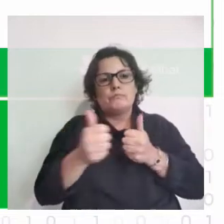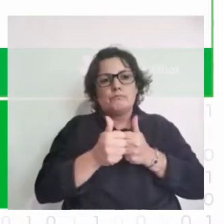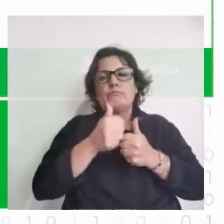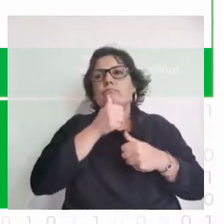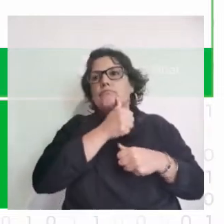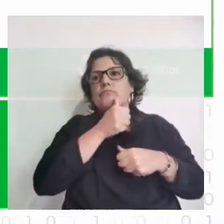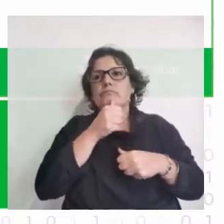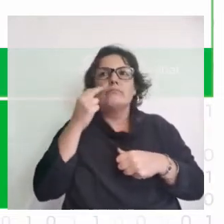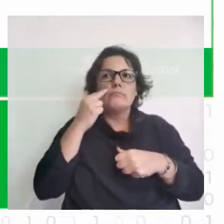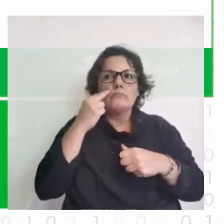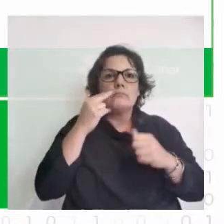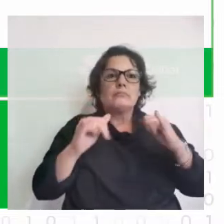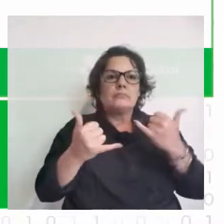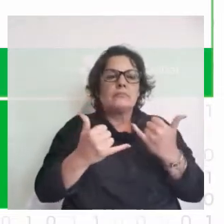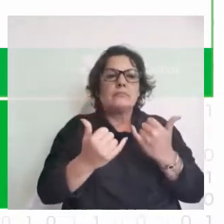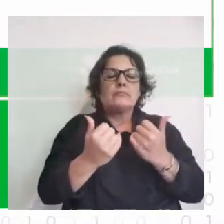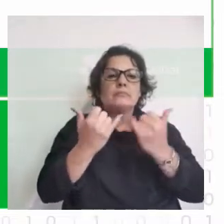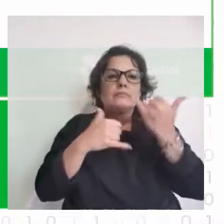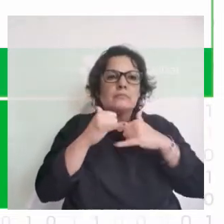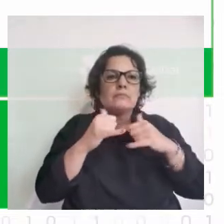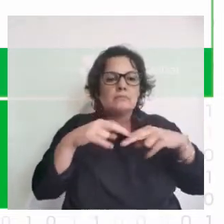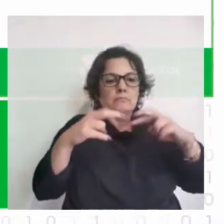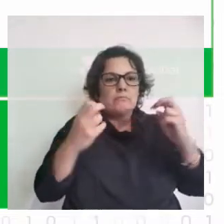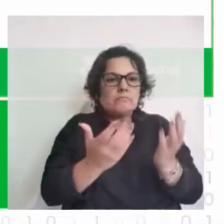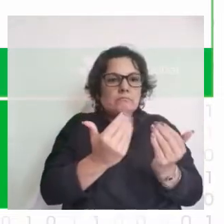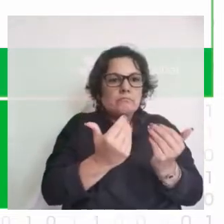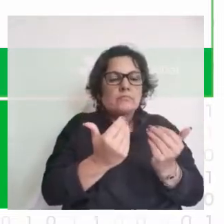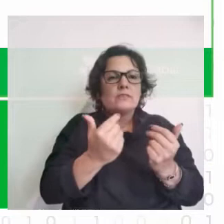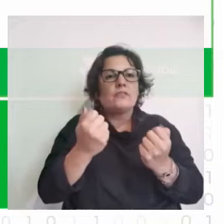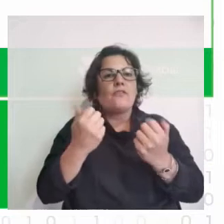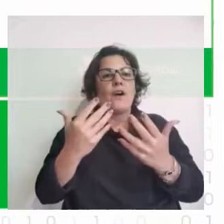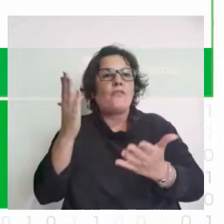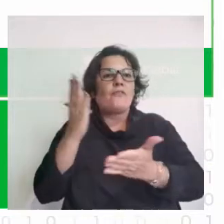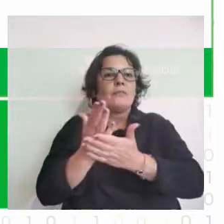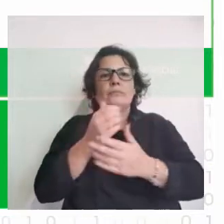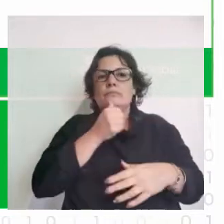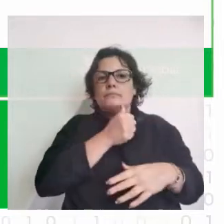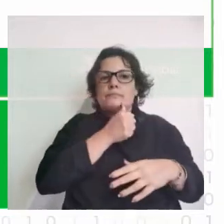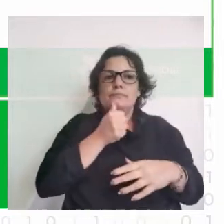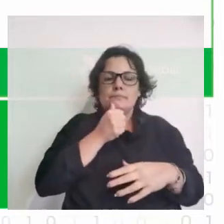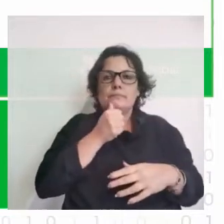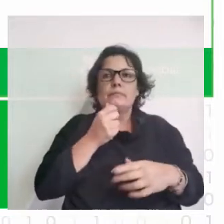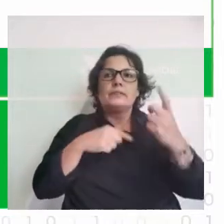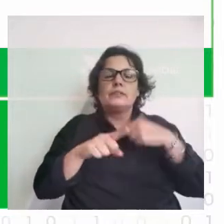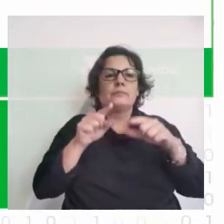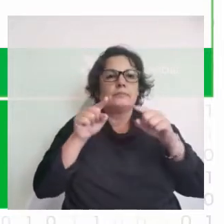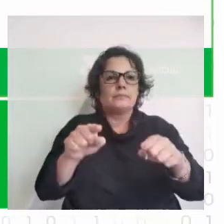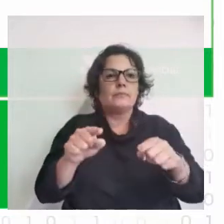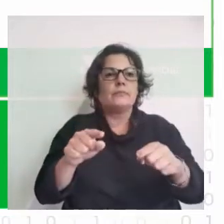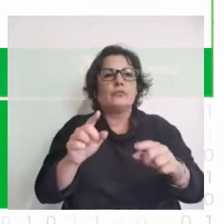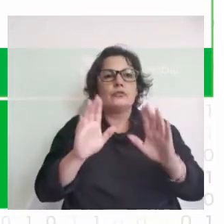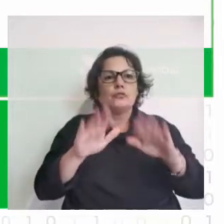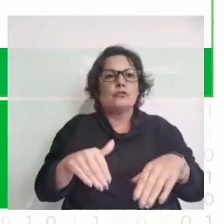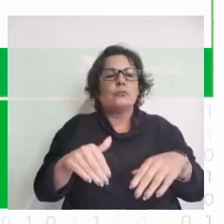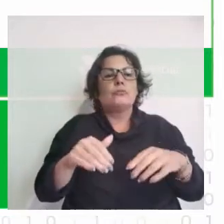de ir desde la extracción de datos y el análisis al valor final de la solución. Entonces, para ello usamos fuentes de datos